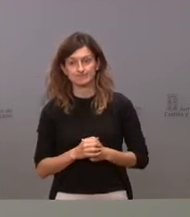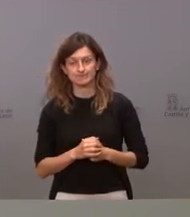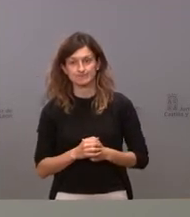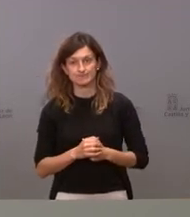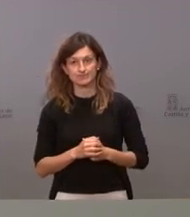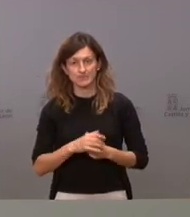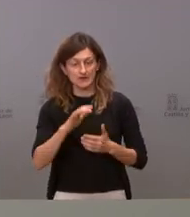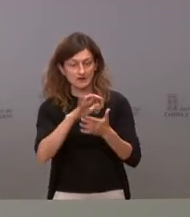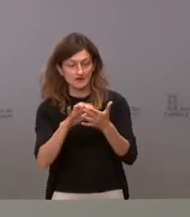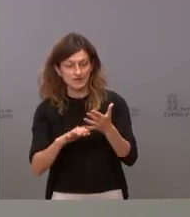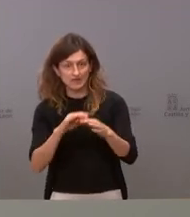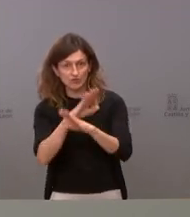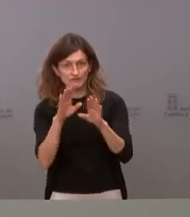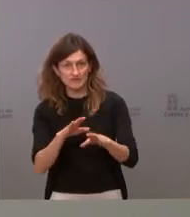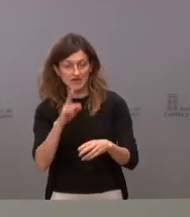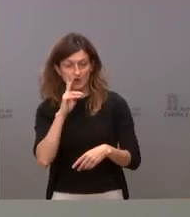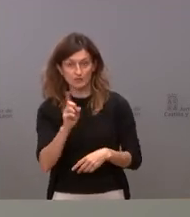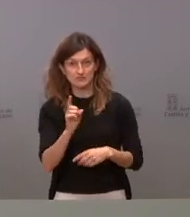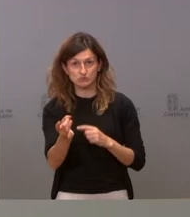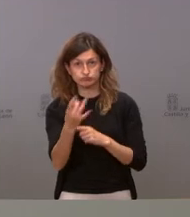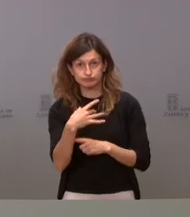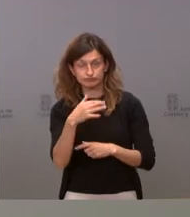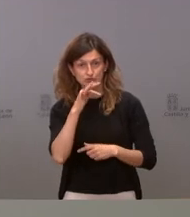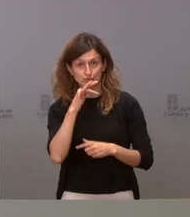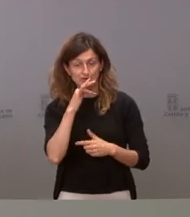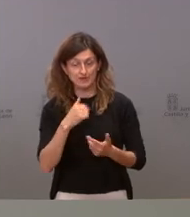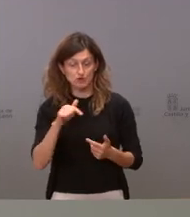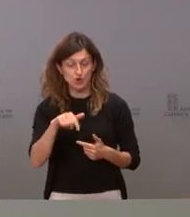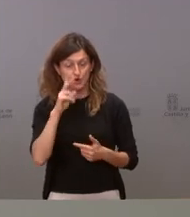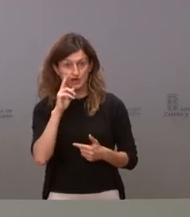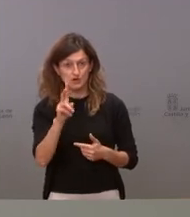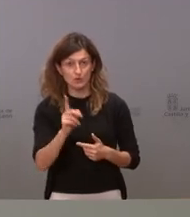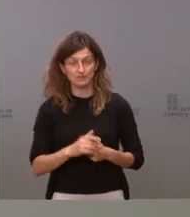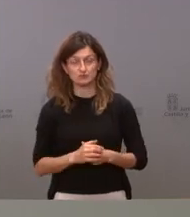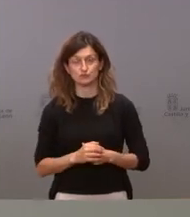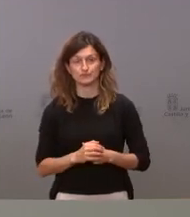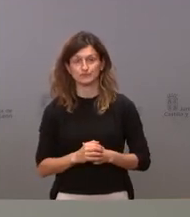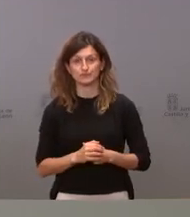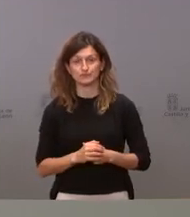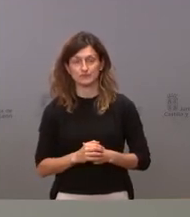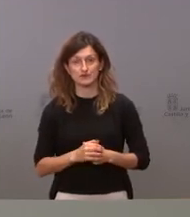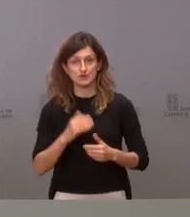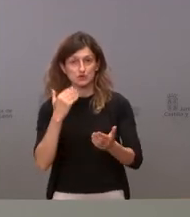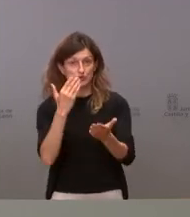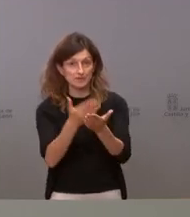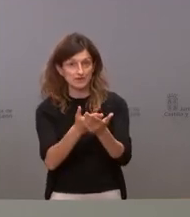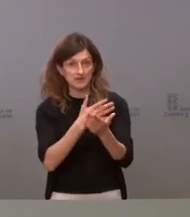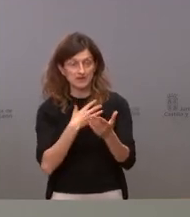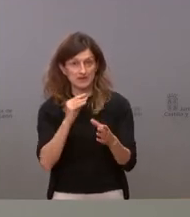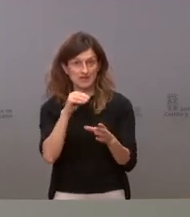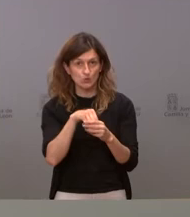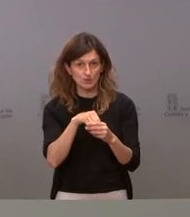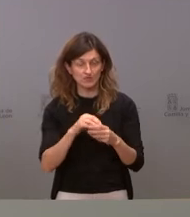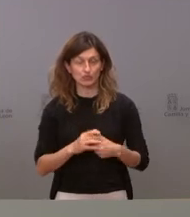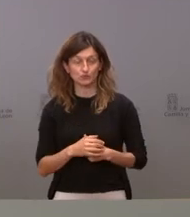visto el redactado final porque no nos ha llegado por lo menos yo hoy no lo he visto. Yo pedí que se incluyera entre